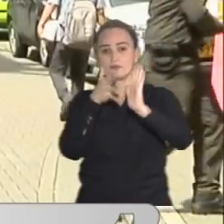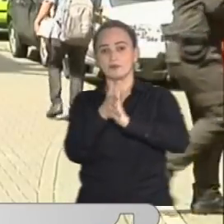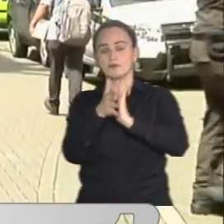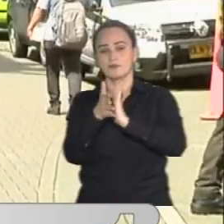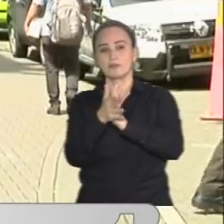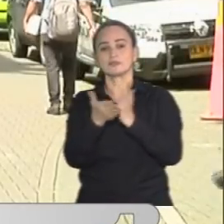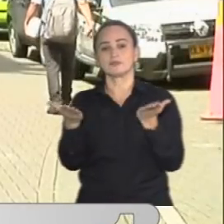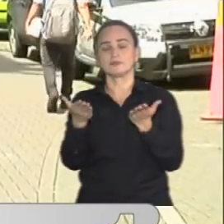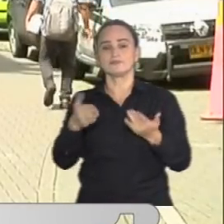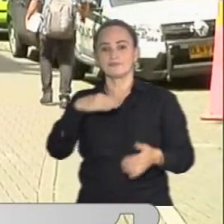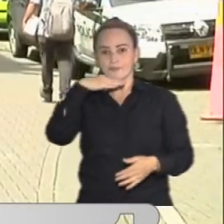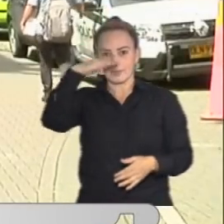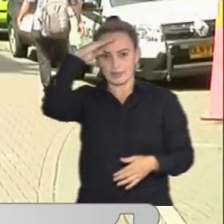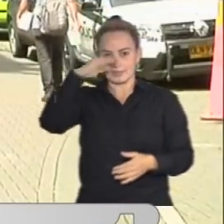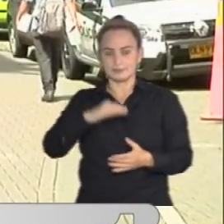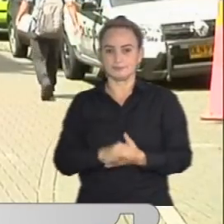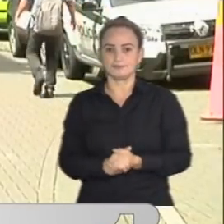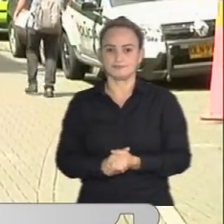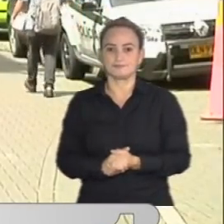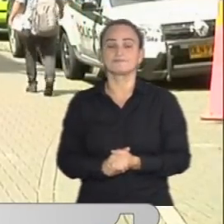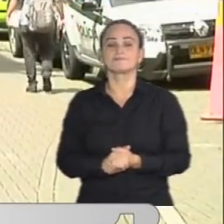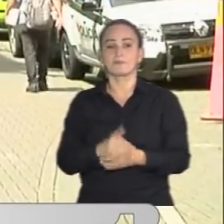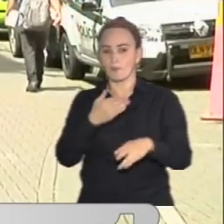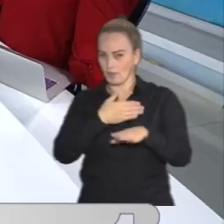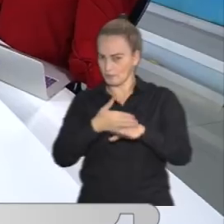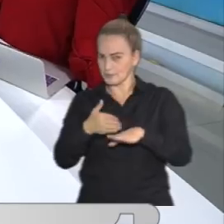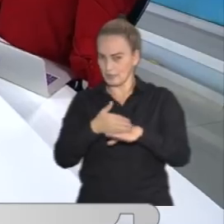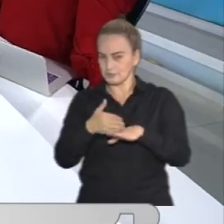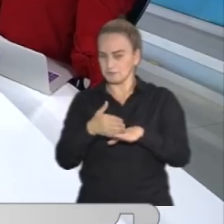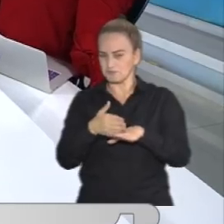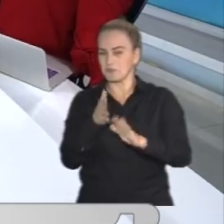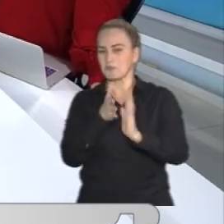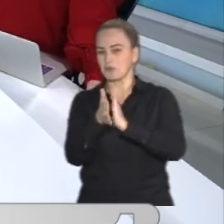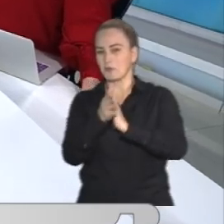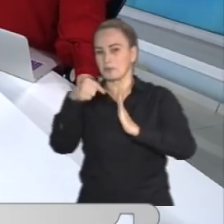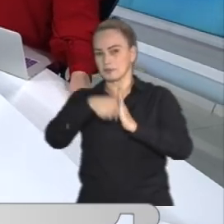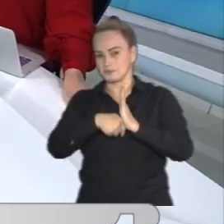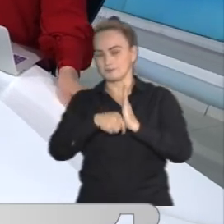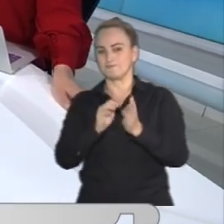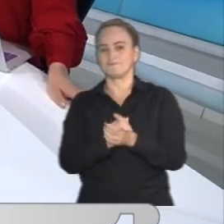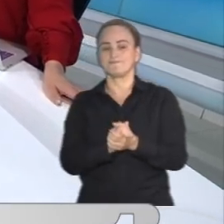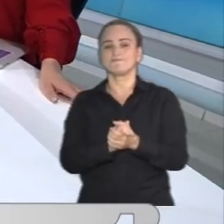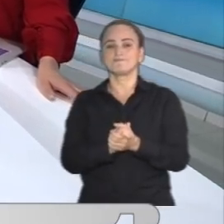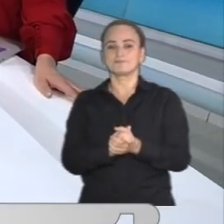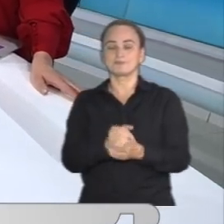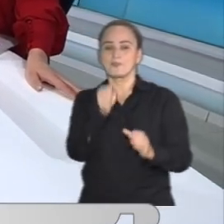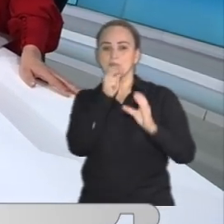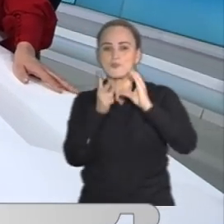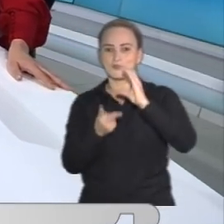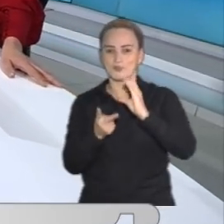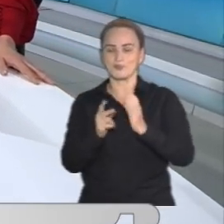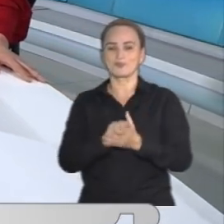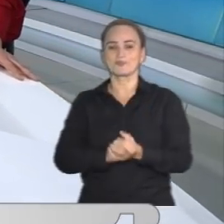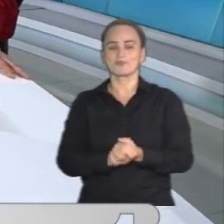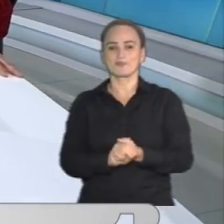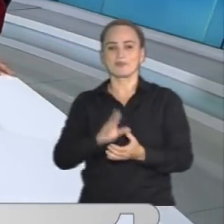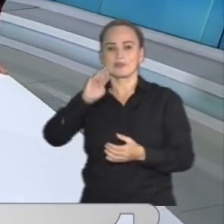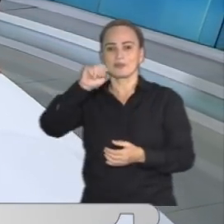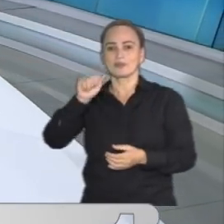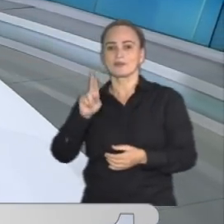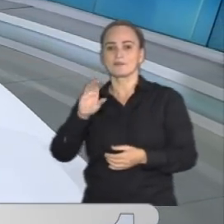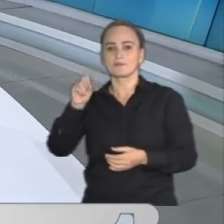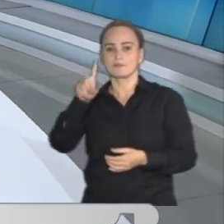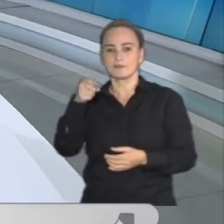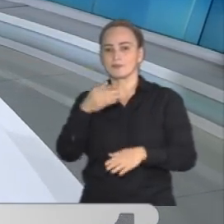información que tenemos en este momento desde Medellín. Más tarde venimos con más información. Informo para Noticentro 1, CMI, Marco